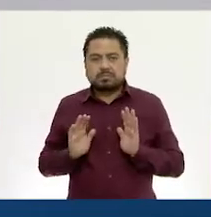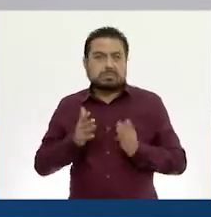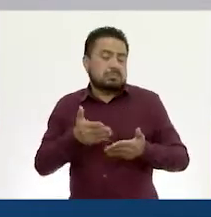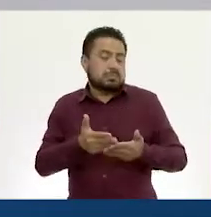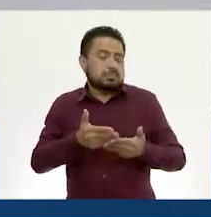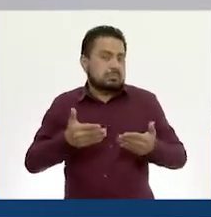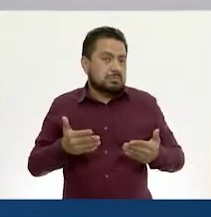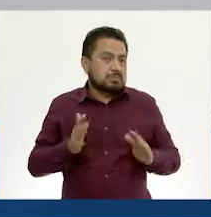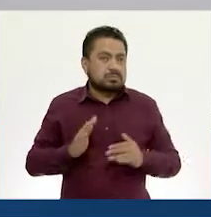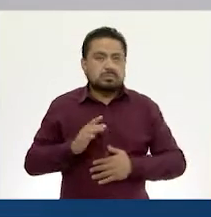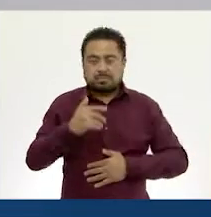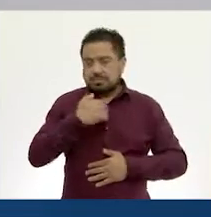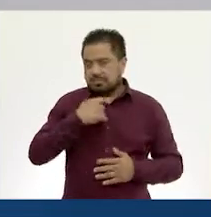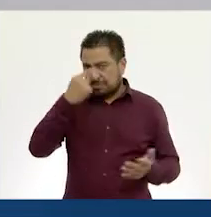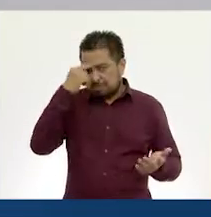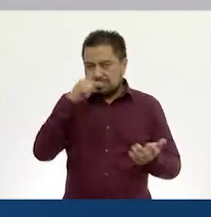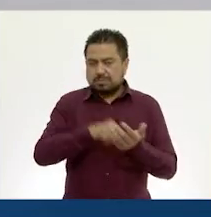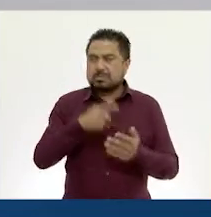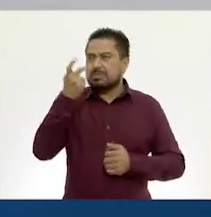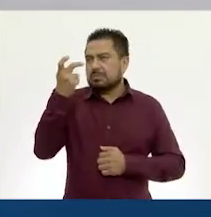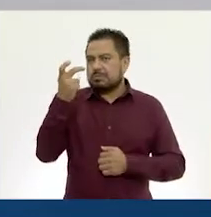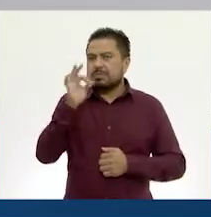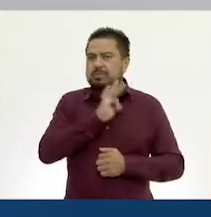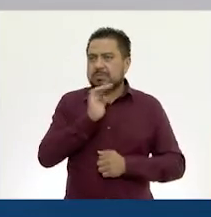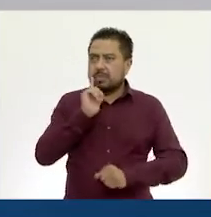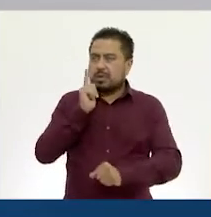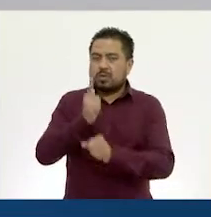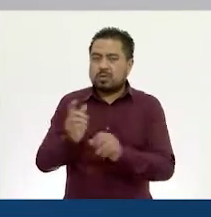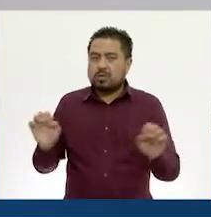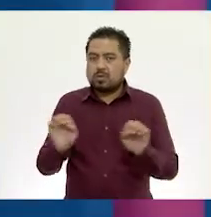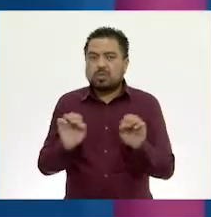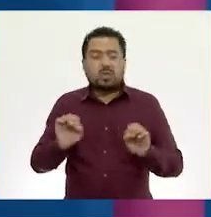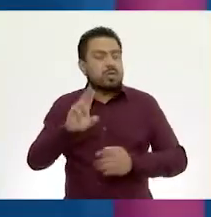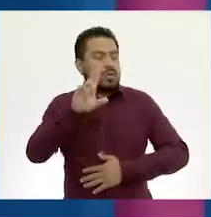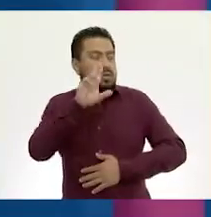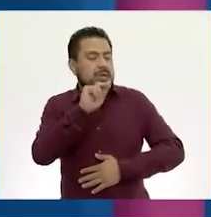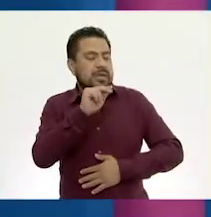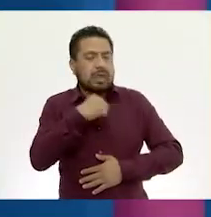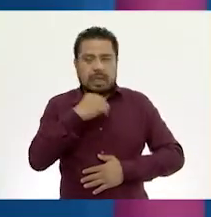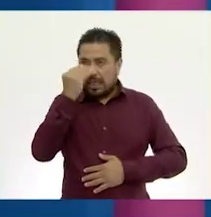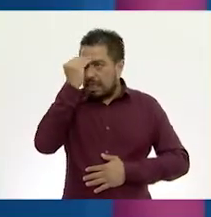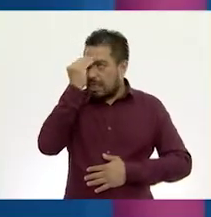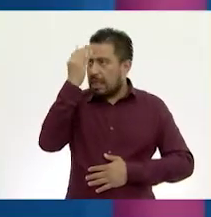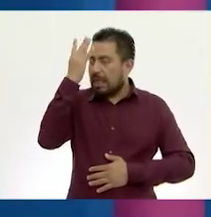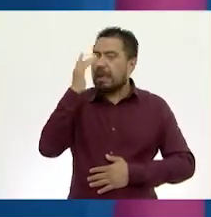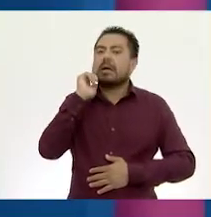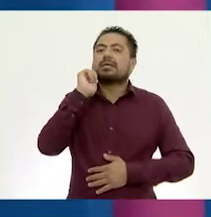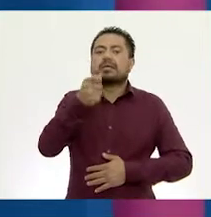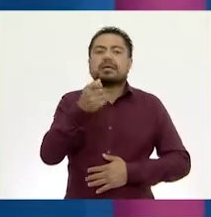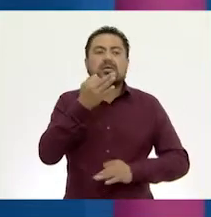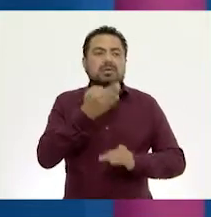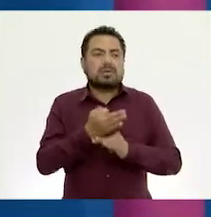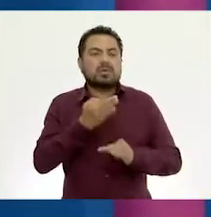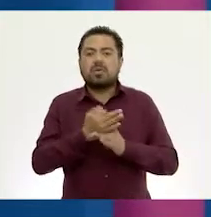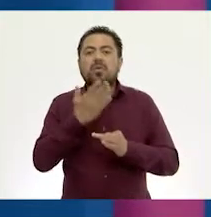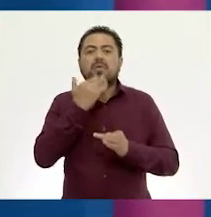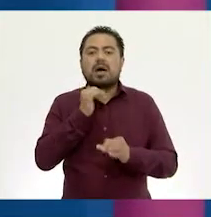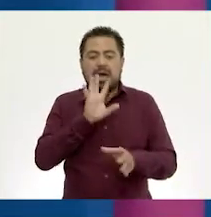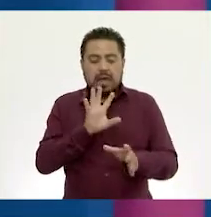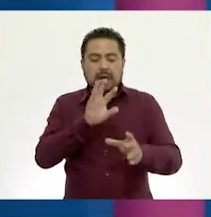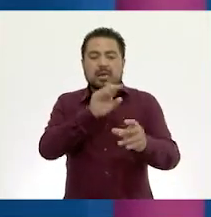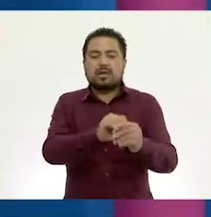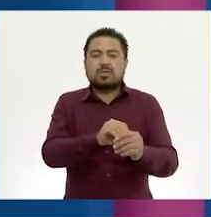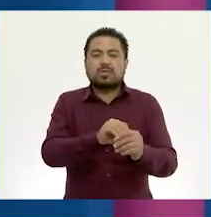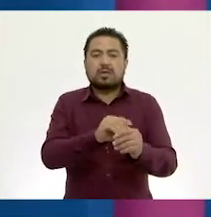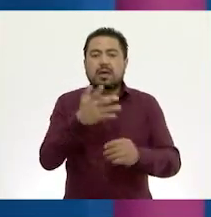Entonces, pues yo creo que en eso no te fijaste, ¿verdad? No, no, se me había olvidado que no estaba incluido